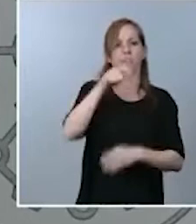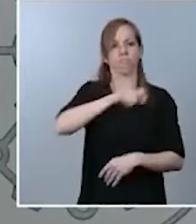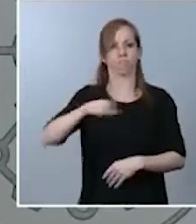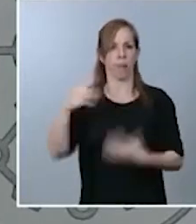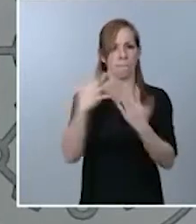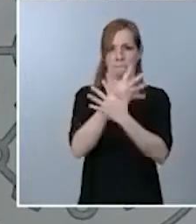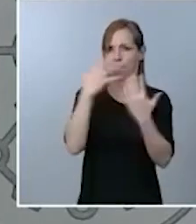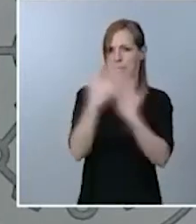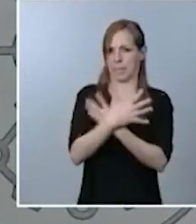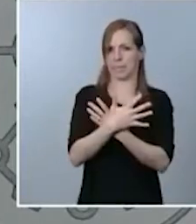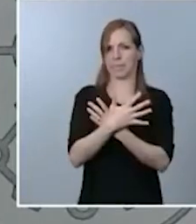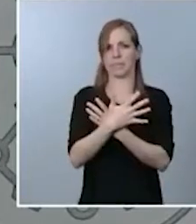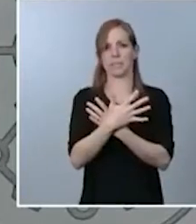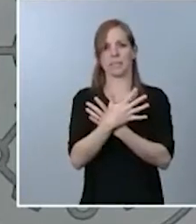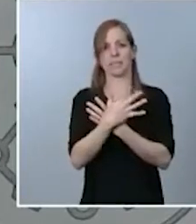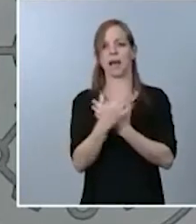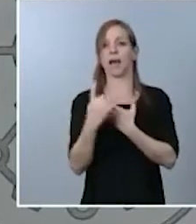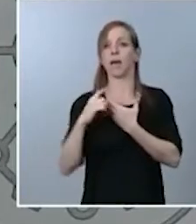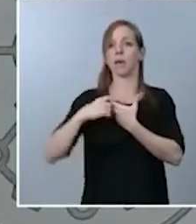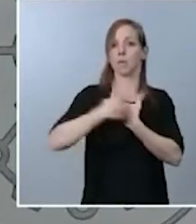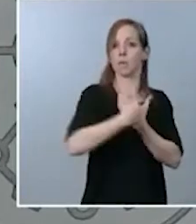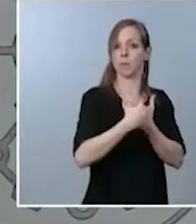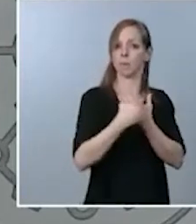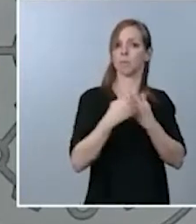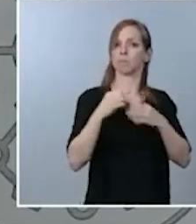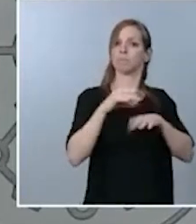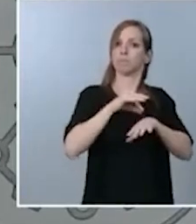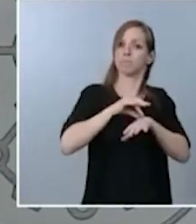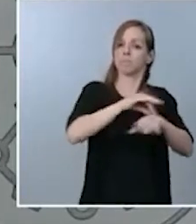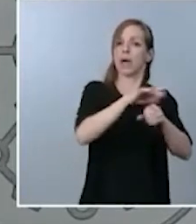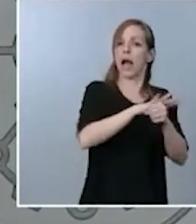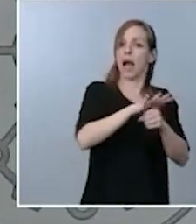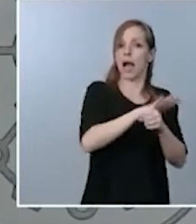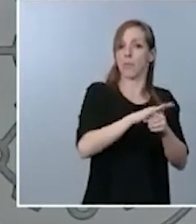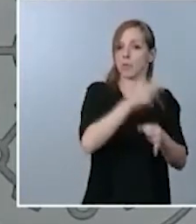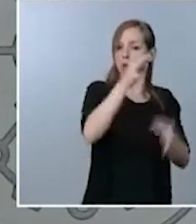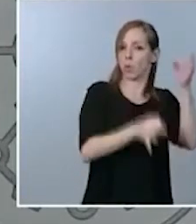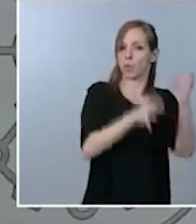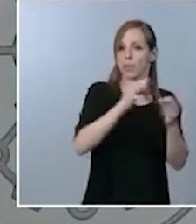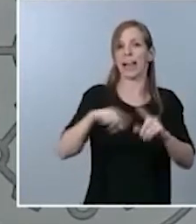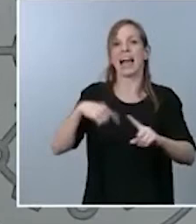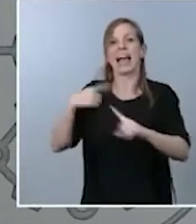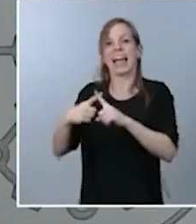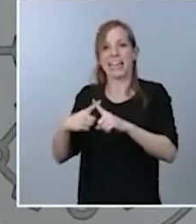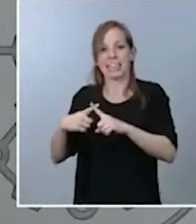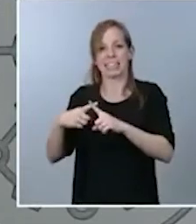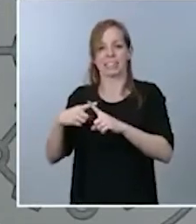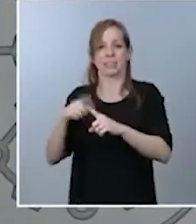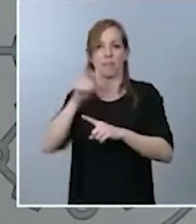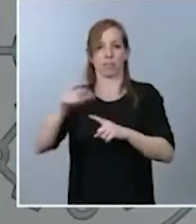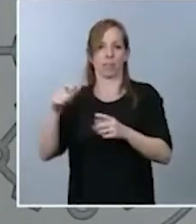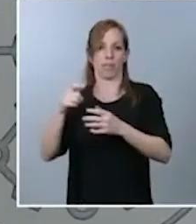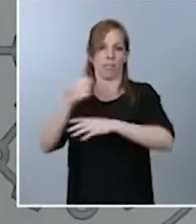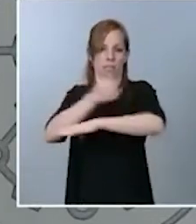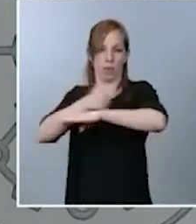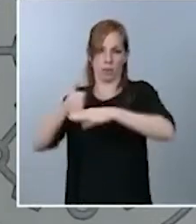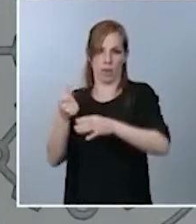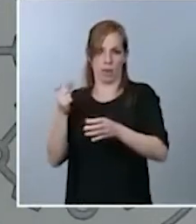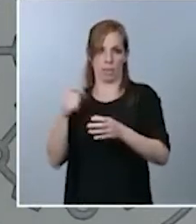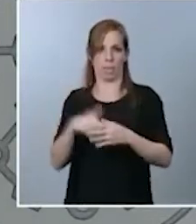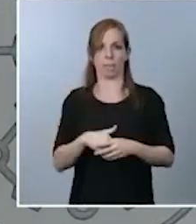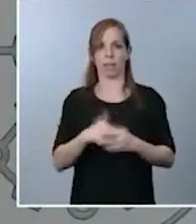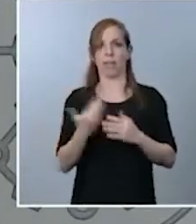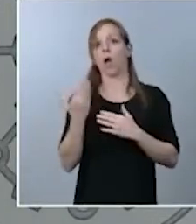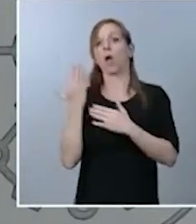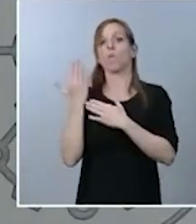miembros de la carrera judicial y a exmiembros de estos tribunales y que presentará su propuesta de hecho al Consejo